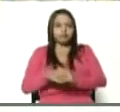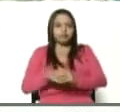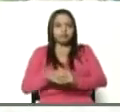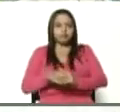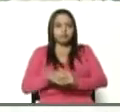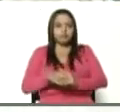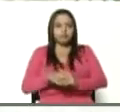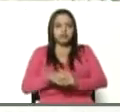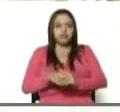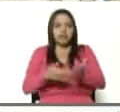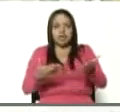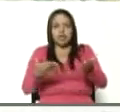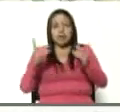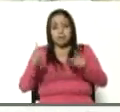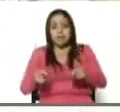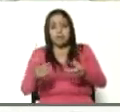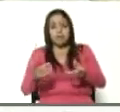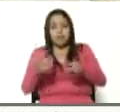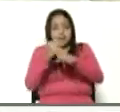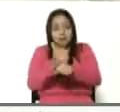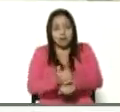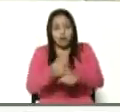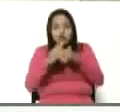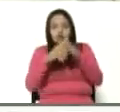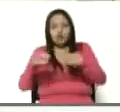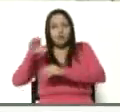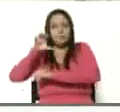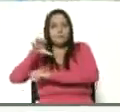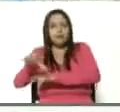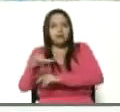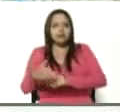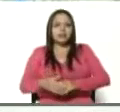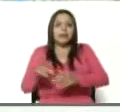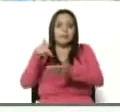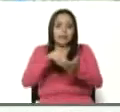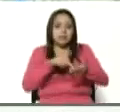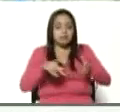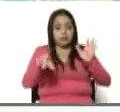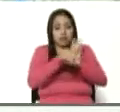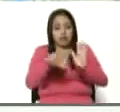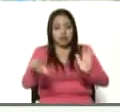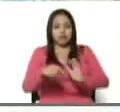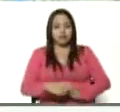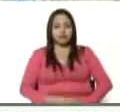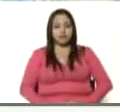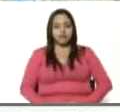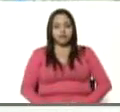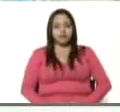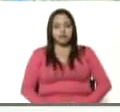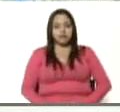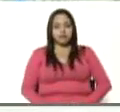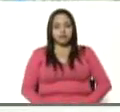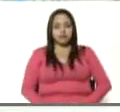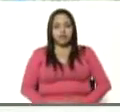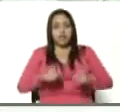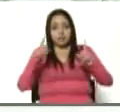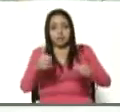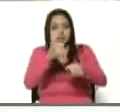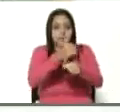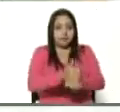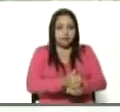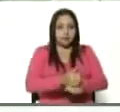Muy pronto espero que todo el país se involucre en estas leyes y muy pronto espero